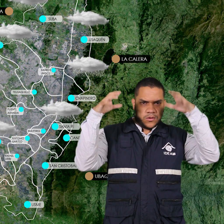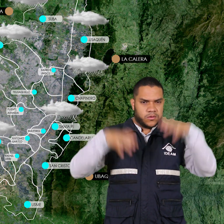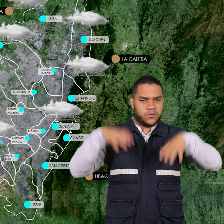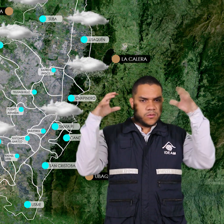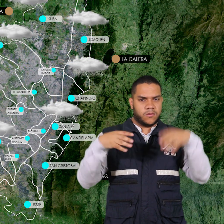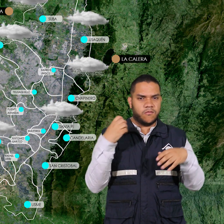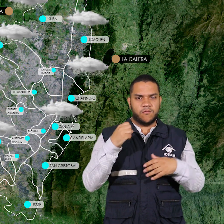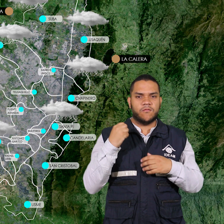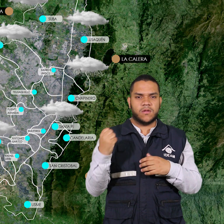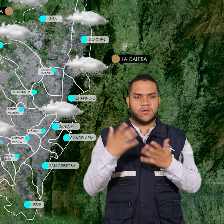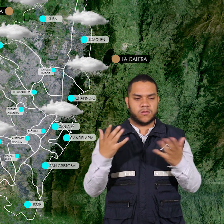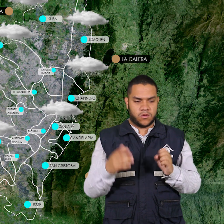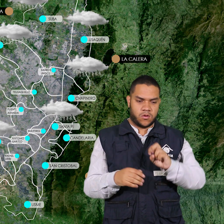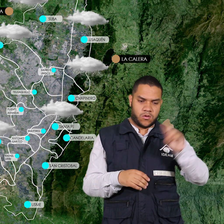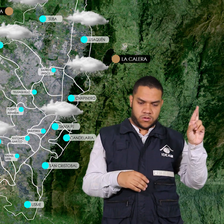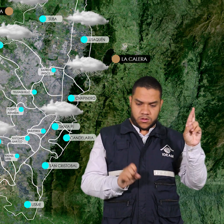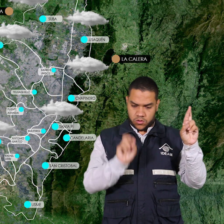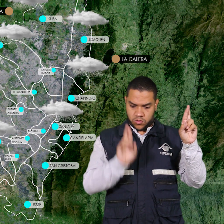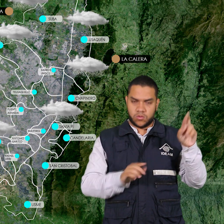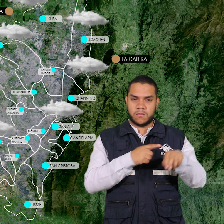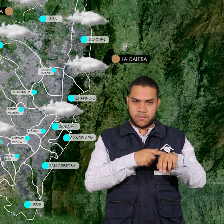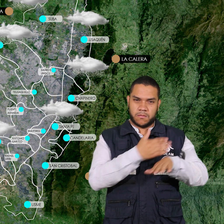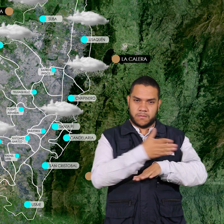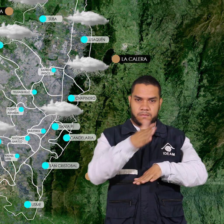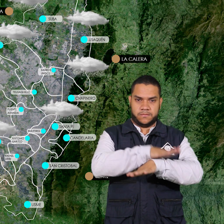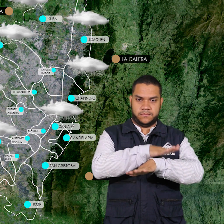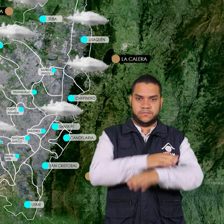intensidad hacia la zona oriental y sur en horas de la tarde